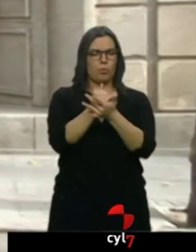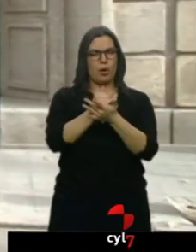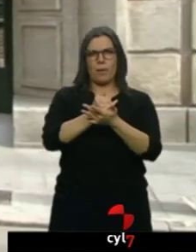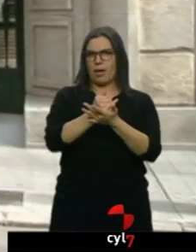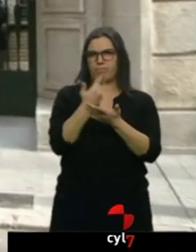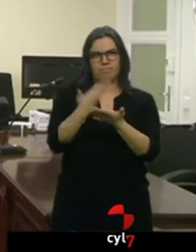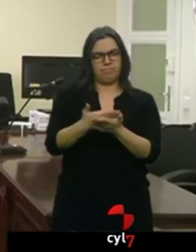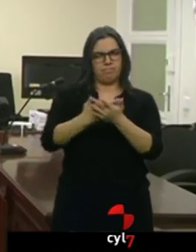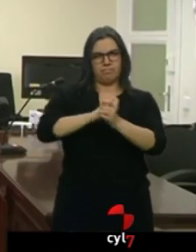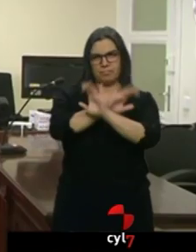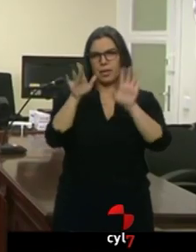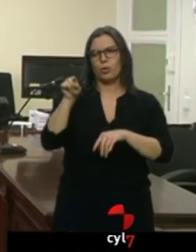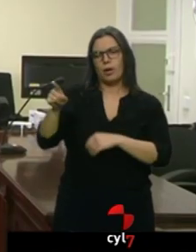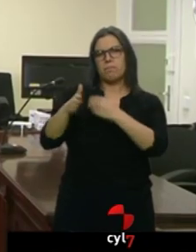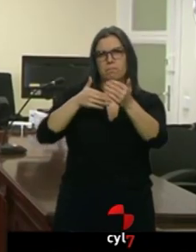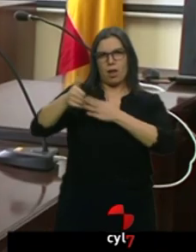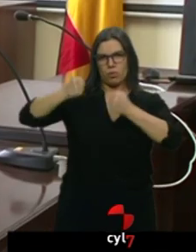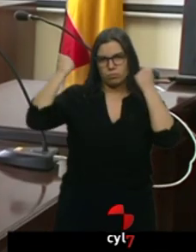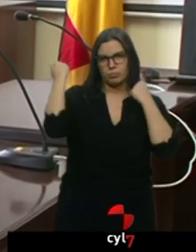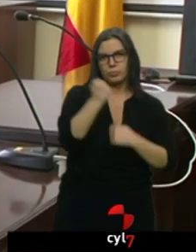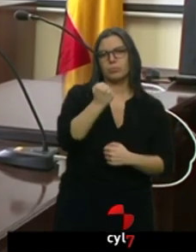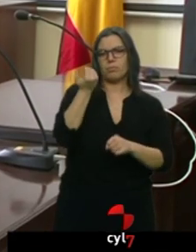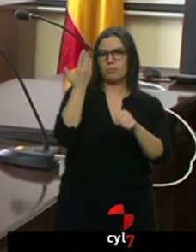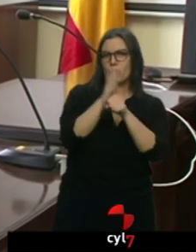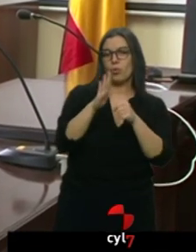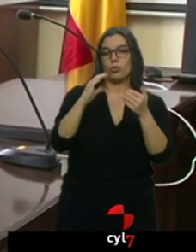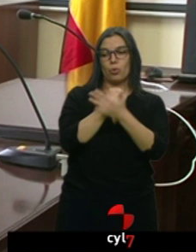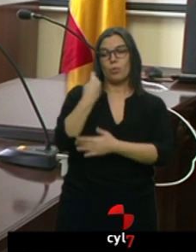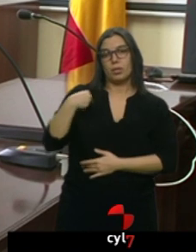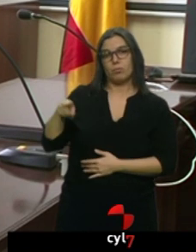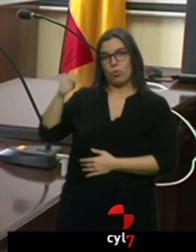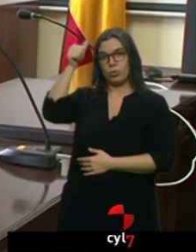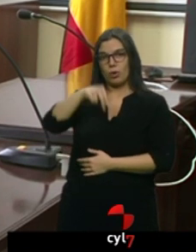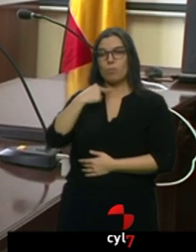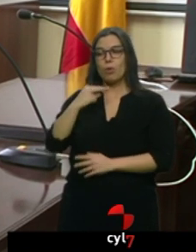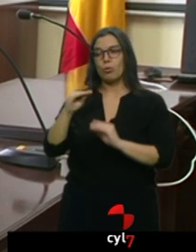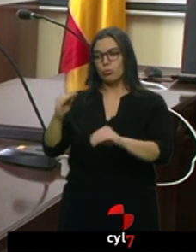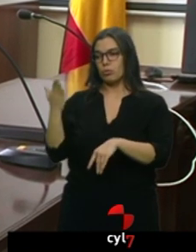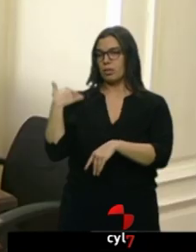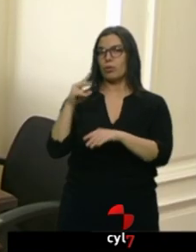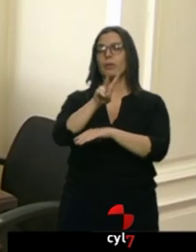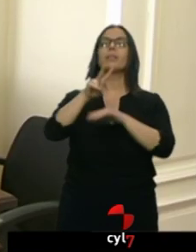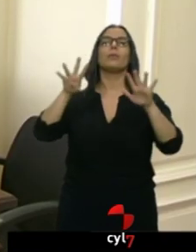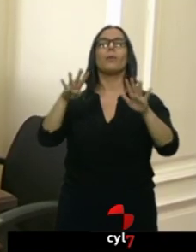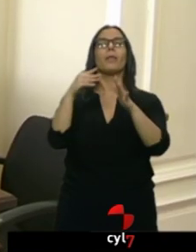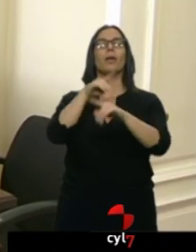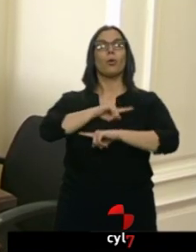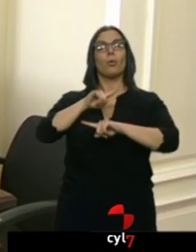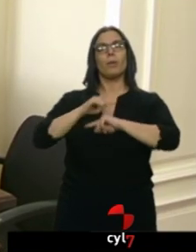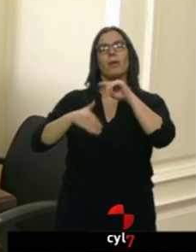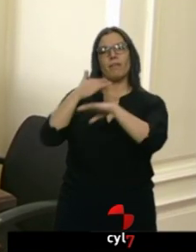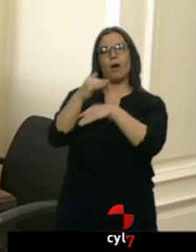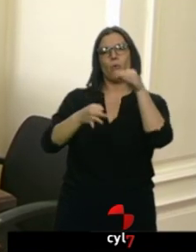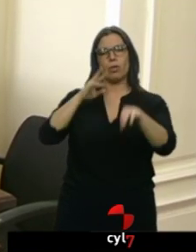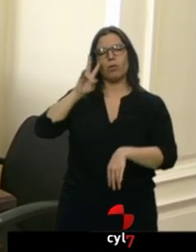autoría, un crimen que el menor reconoció en el juicio celebrado el pasado 29 de noviembre. Una sentencia en la que también se